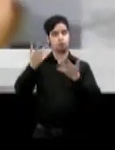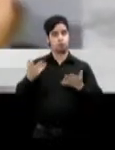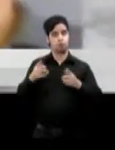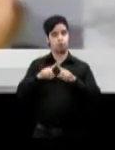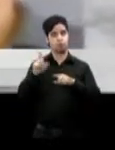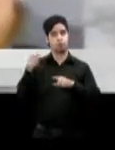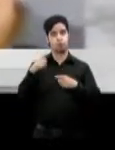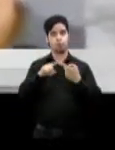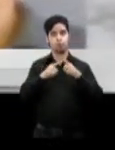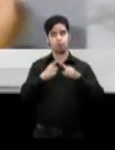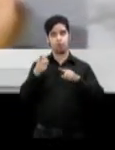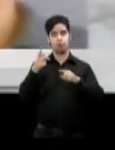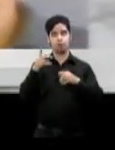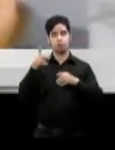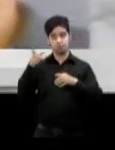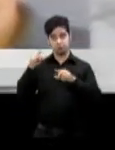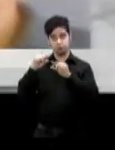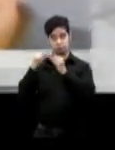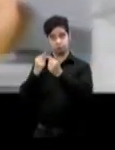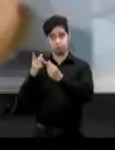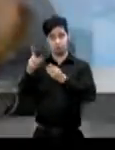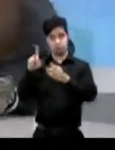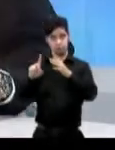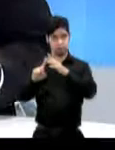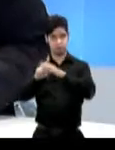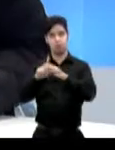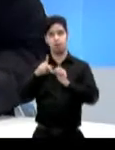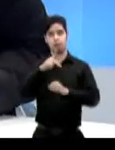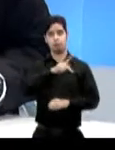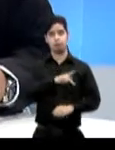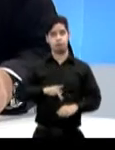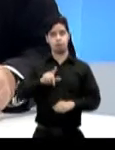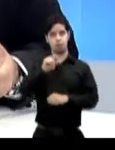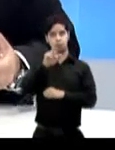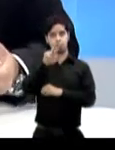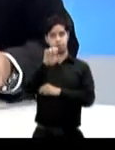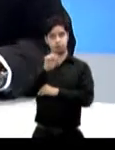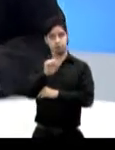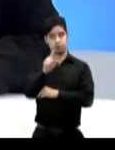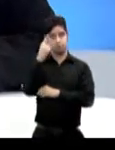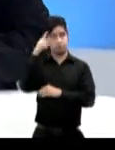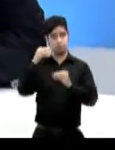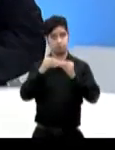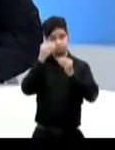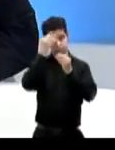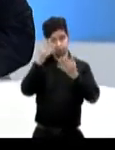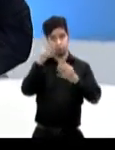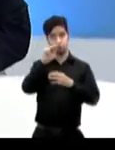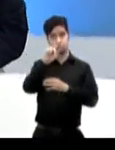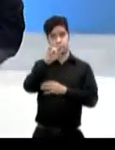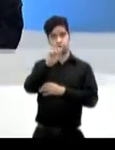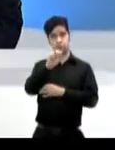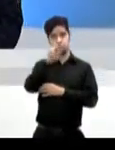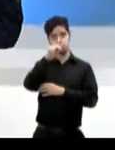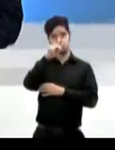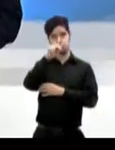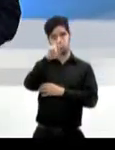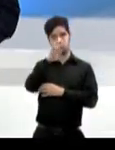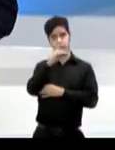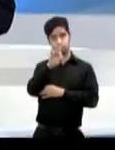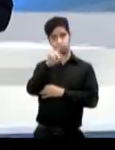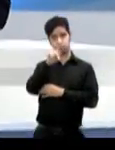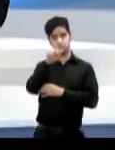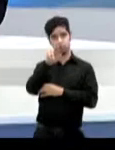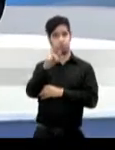el Príncipe Andrés. Para ver estas y otras noticias, visita nuestra página noticia247.pr y